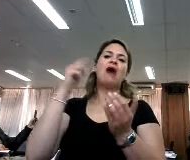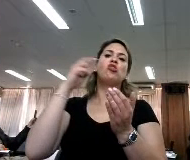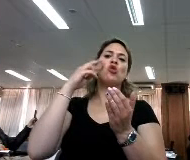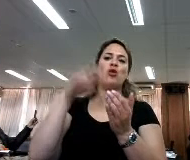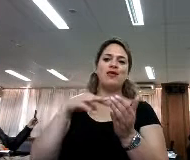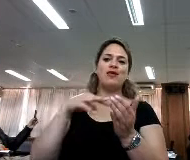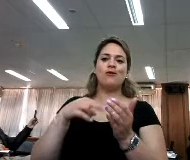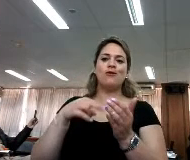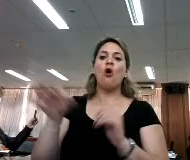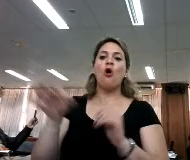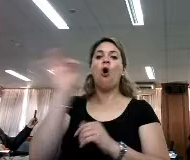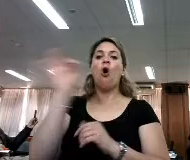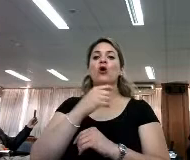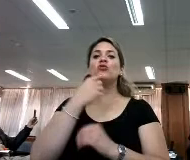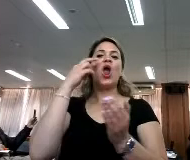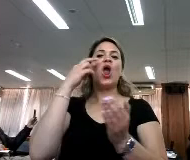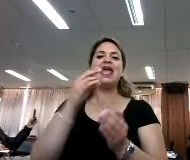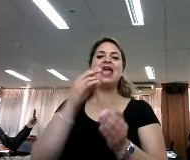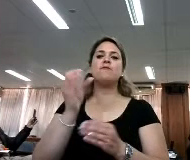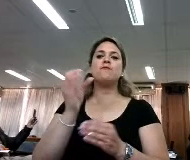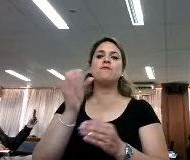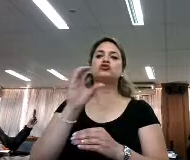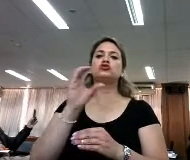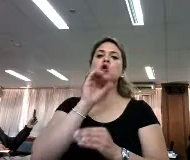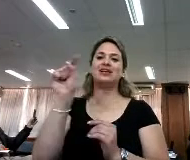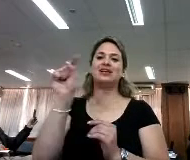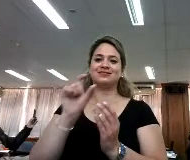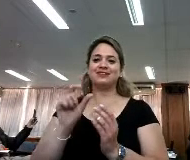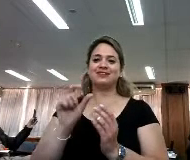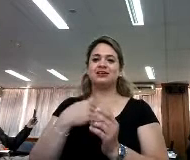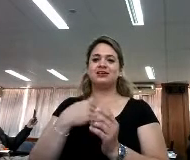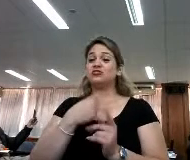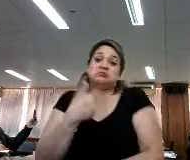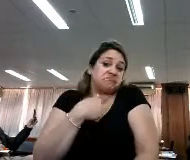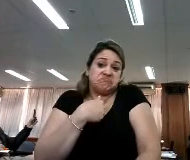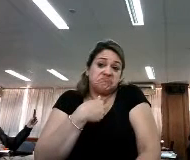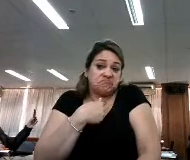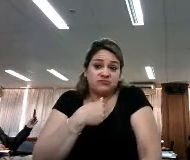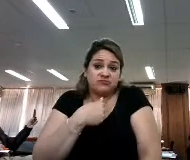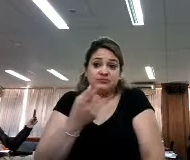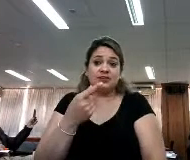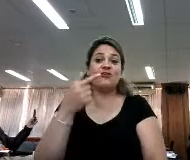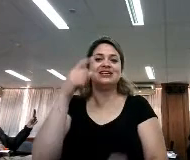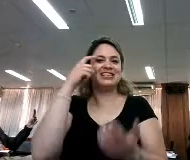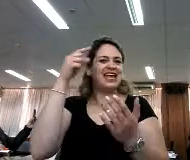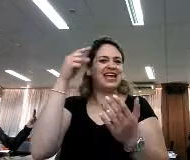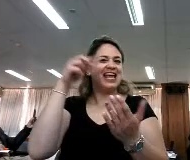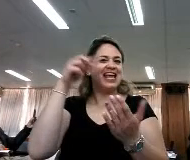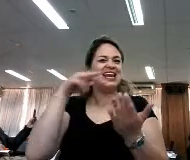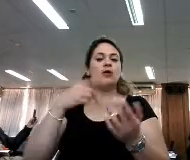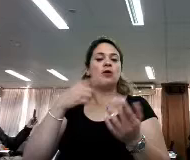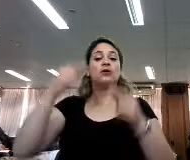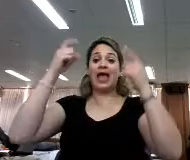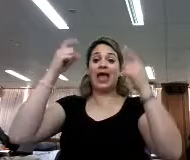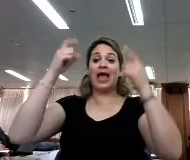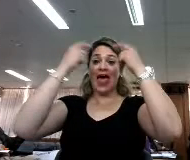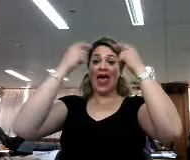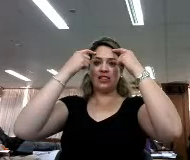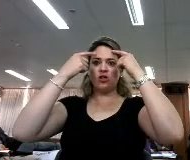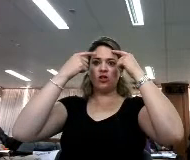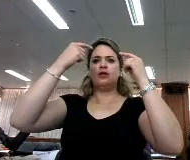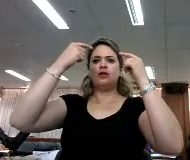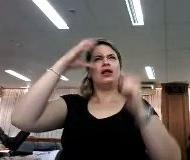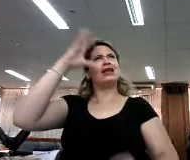cuando decimos que leemos cómics y por eso no nos consideramos lectores, porque tenemos este imaginario que es con el que